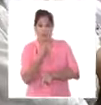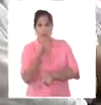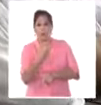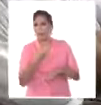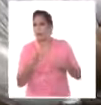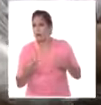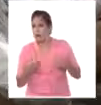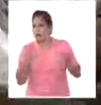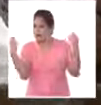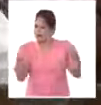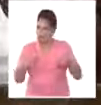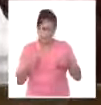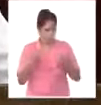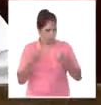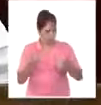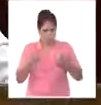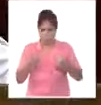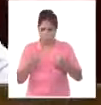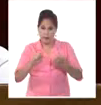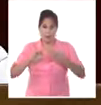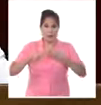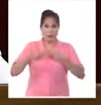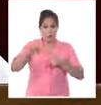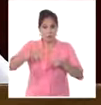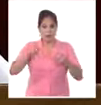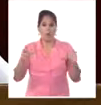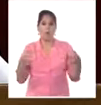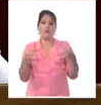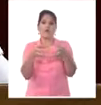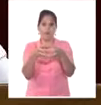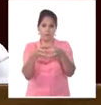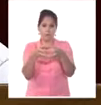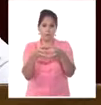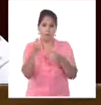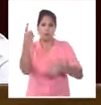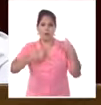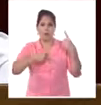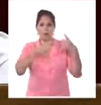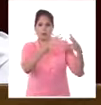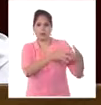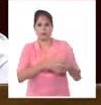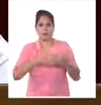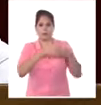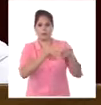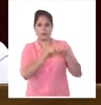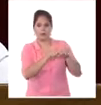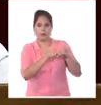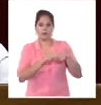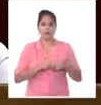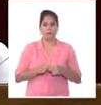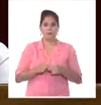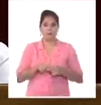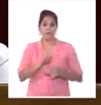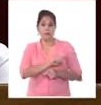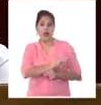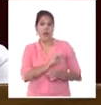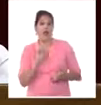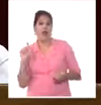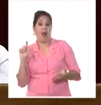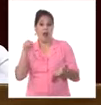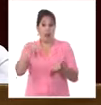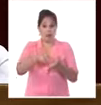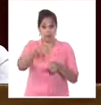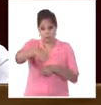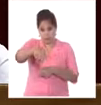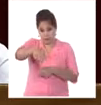tiene que ser, como la hemos discutido en este evento la unidad antiimperialista. Pero desde entonces hasta los días de hoy